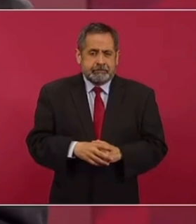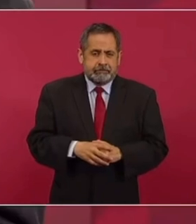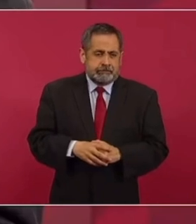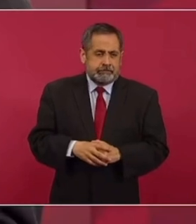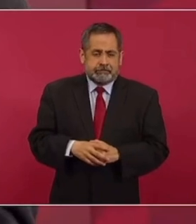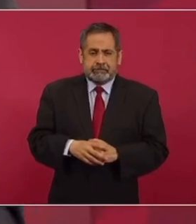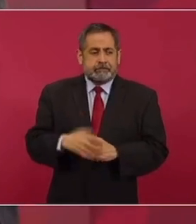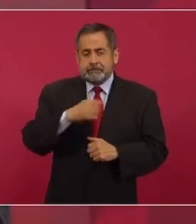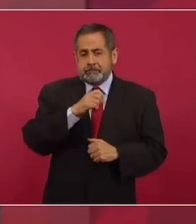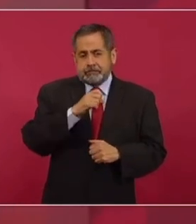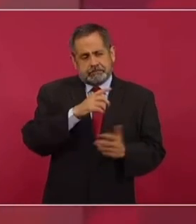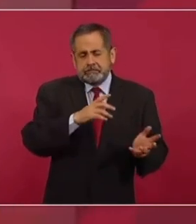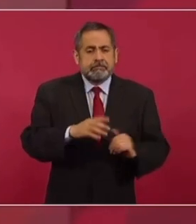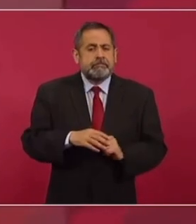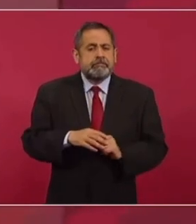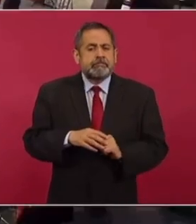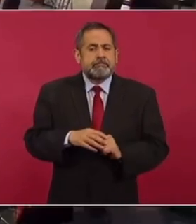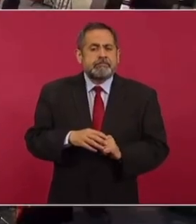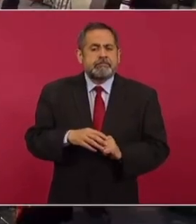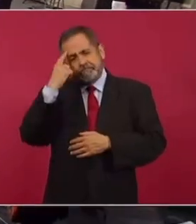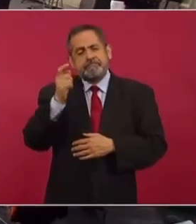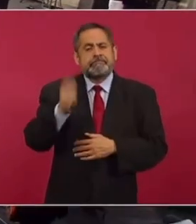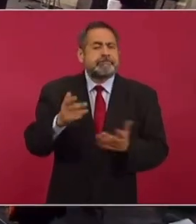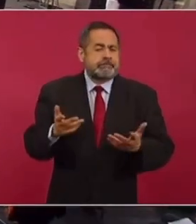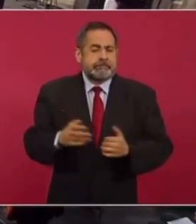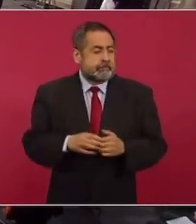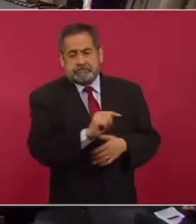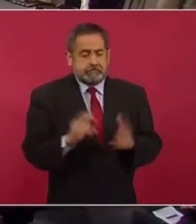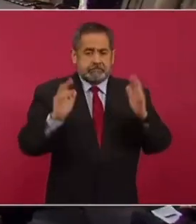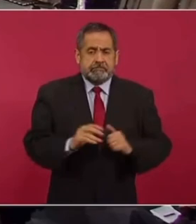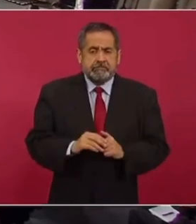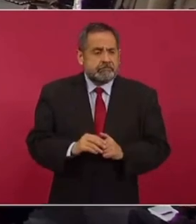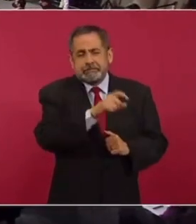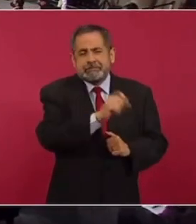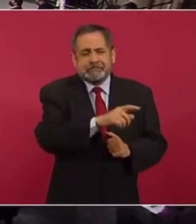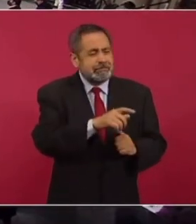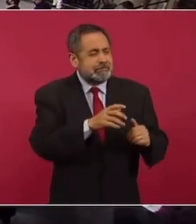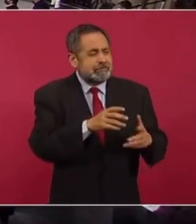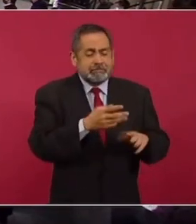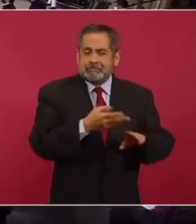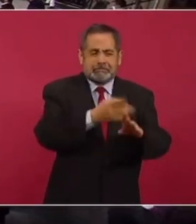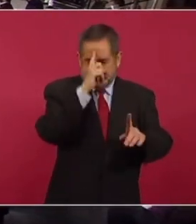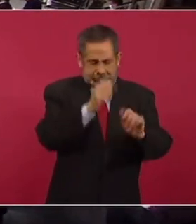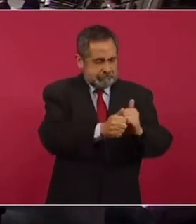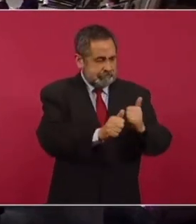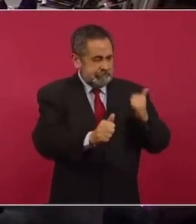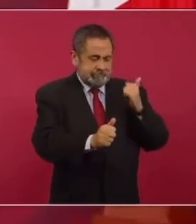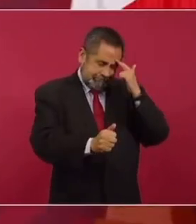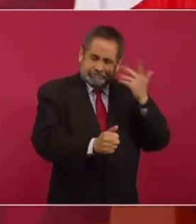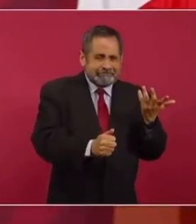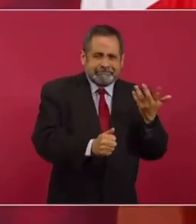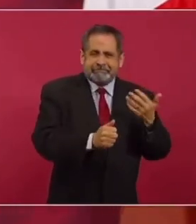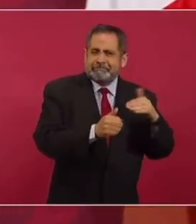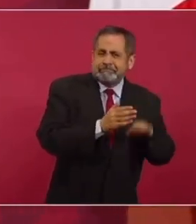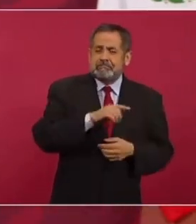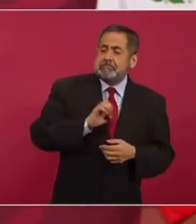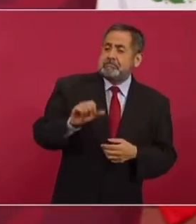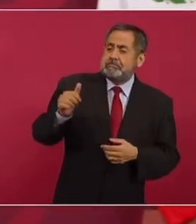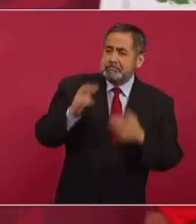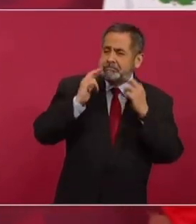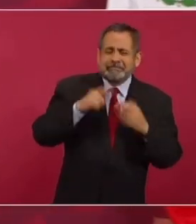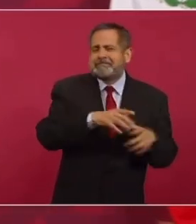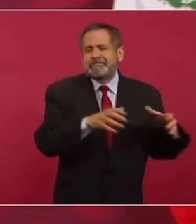y ha ayudado también a mostrar lo que son conservadores, muy retrógradas, clasistas, racistas.